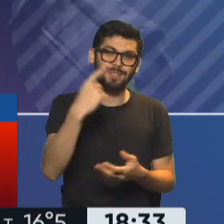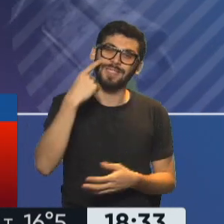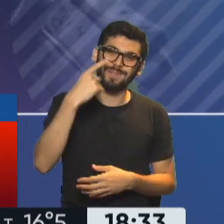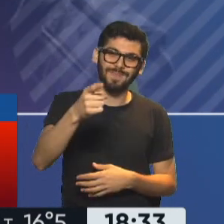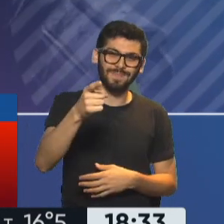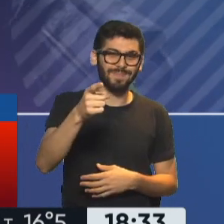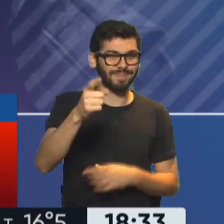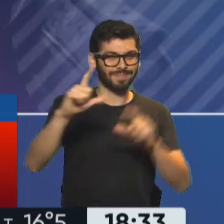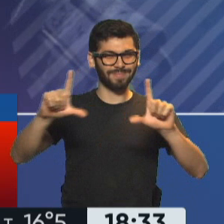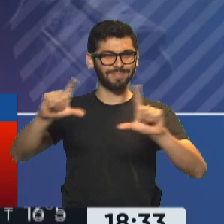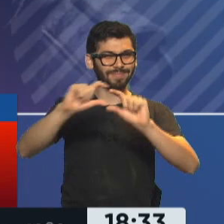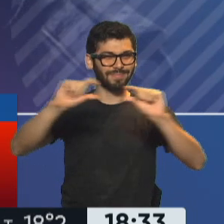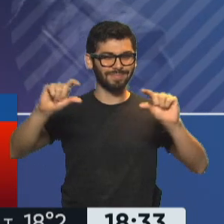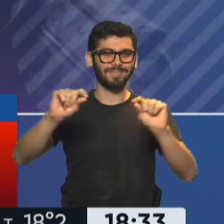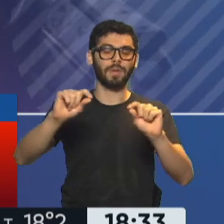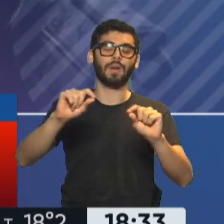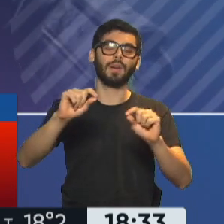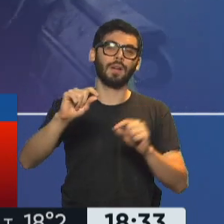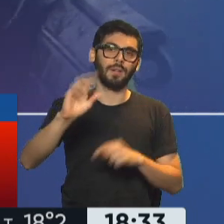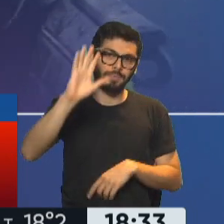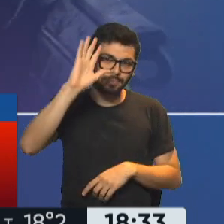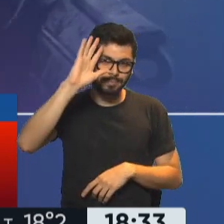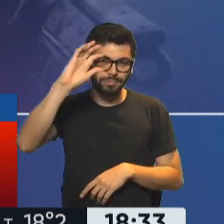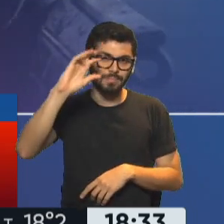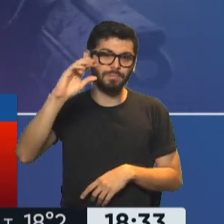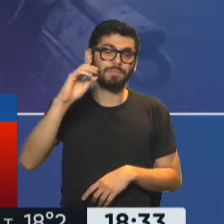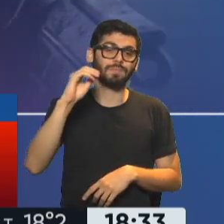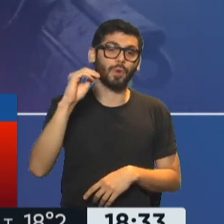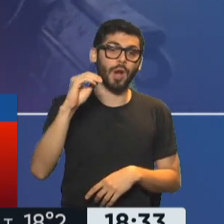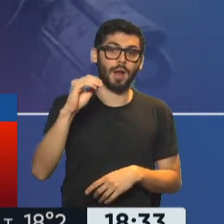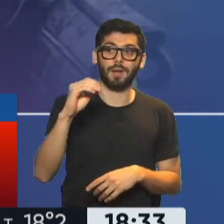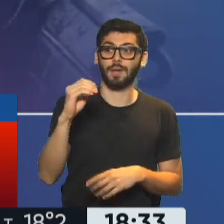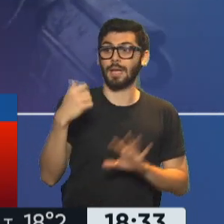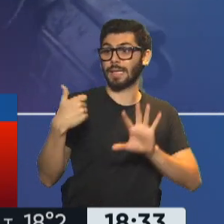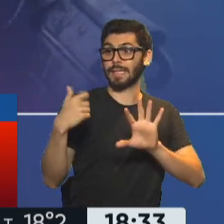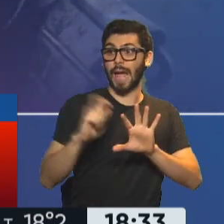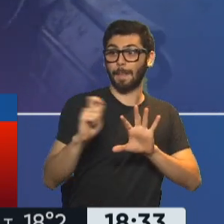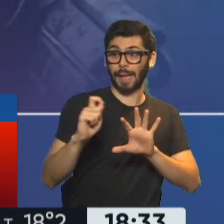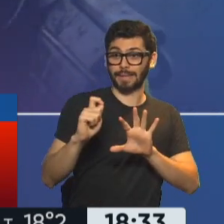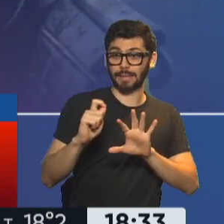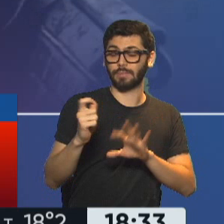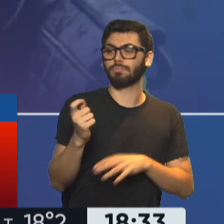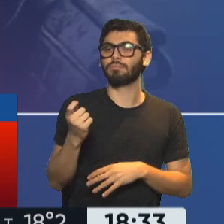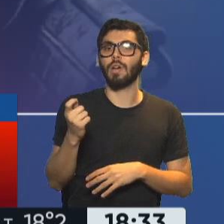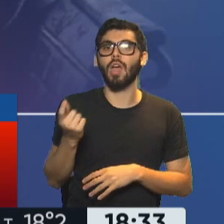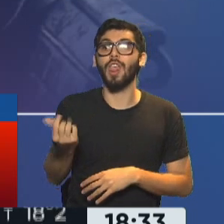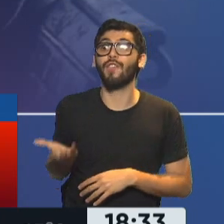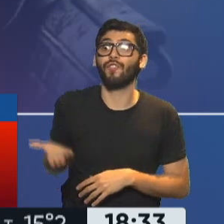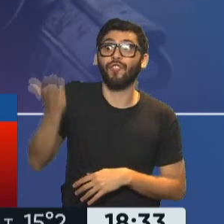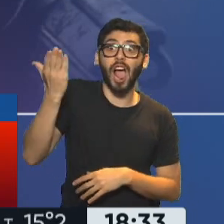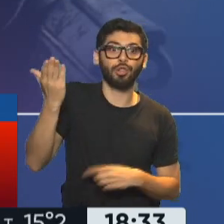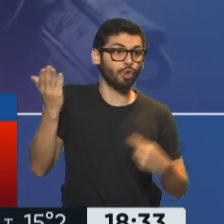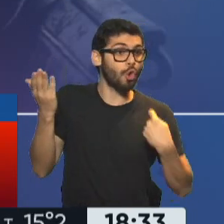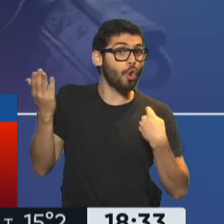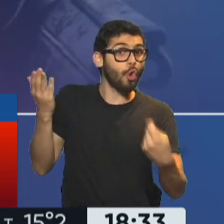pantalla. Recordemos que se otorga, ya que el acumulado del primer semestre, la inflación estuvo bastante por encima